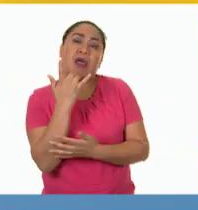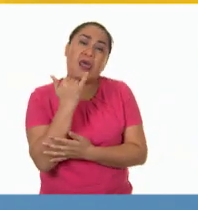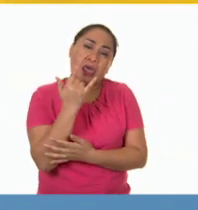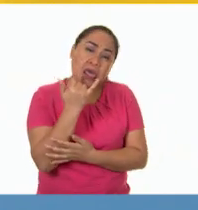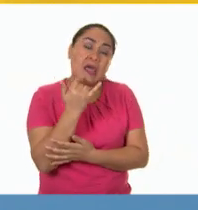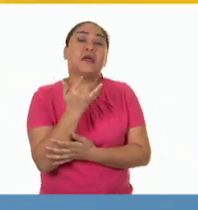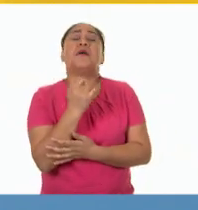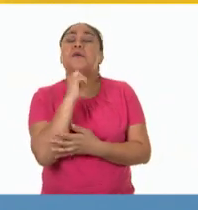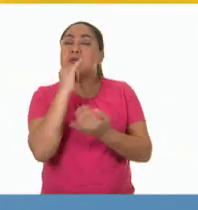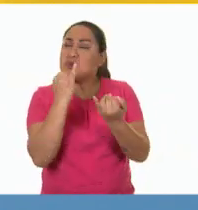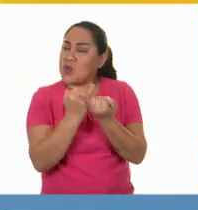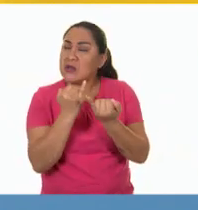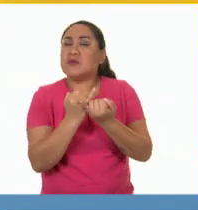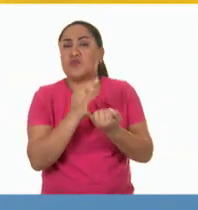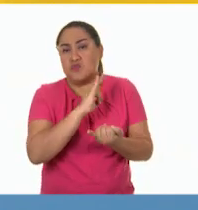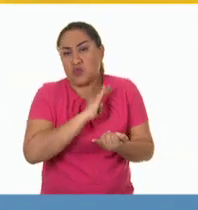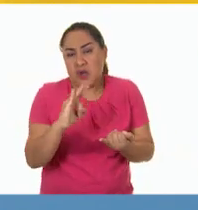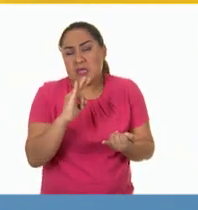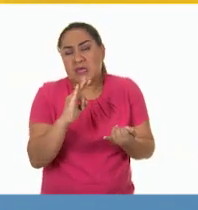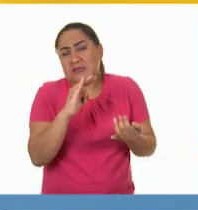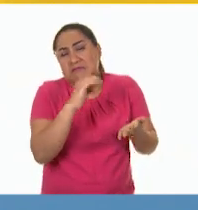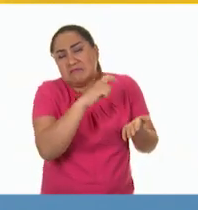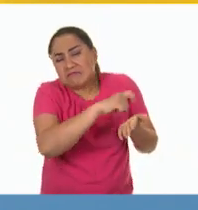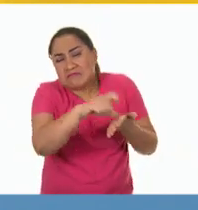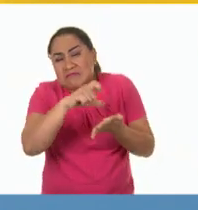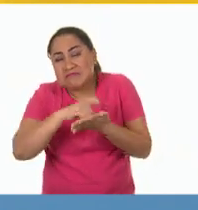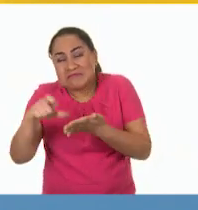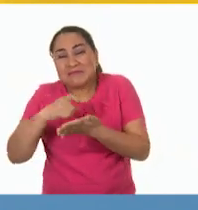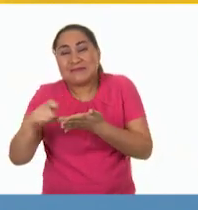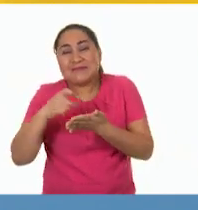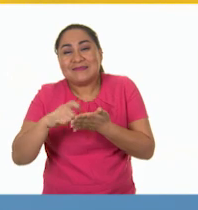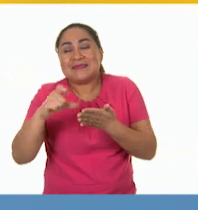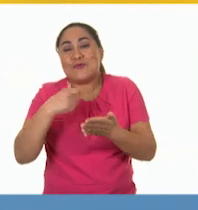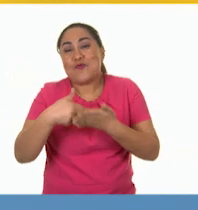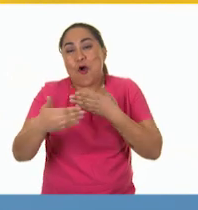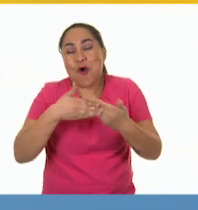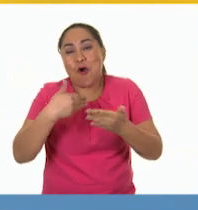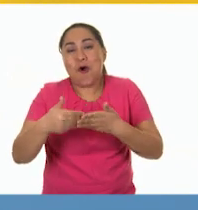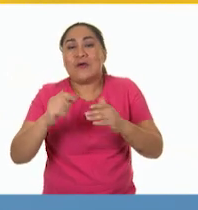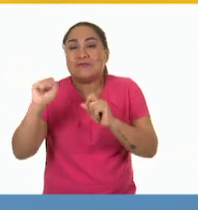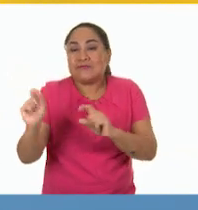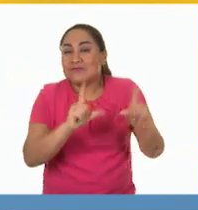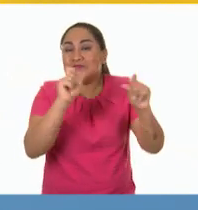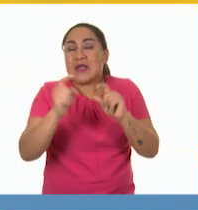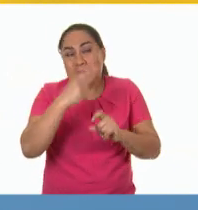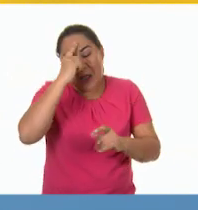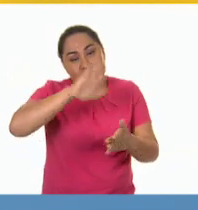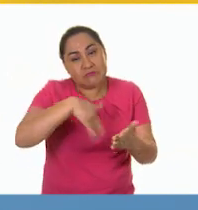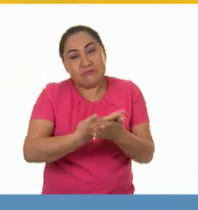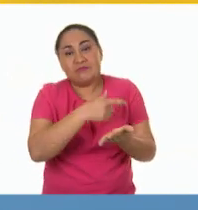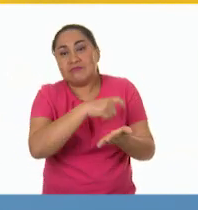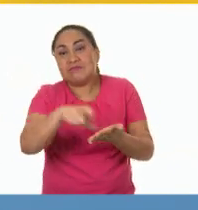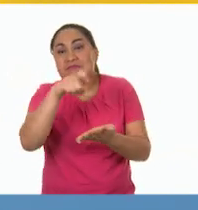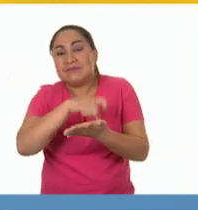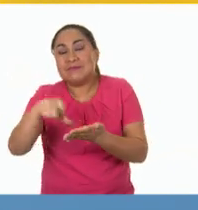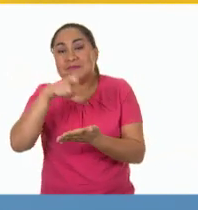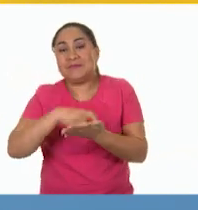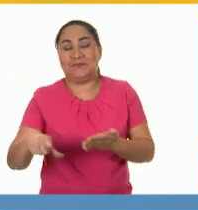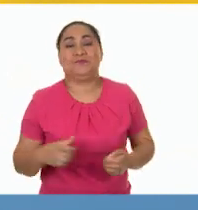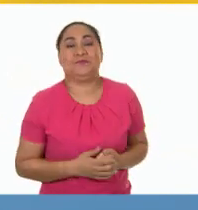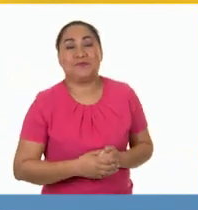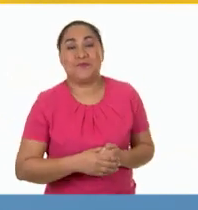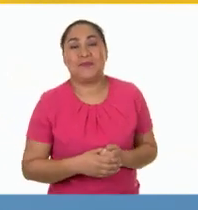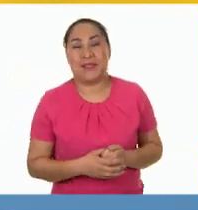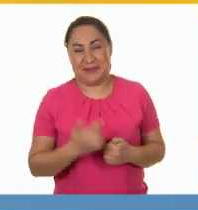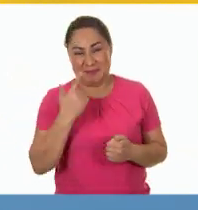consumo de toda la multitud de mercancías que producían las industrias modernas. Así, como podemos ver en nuestro